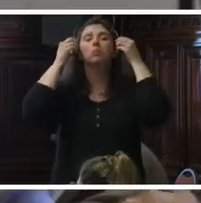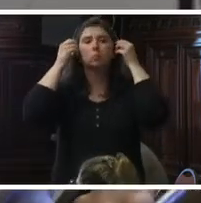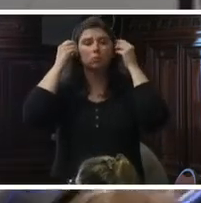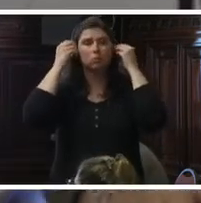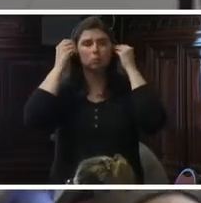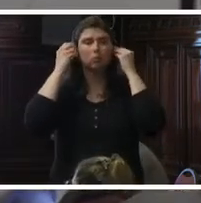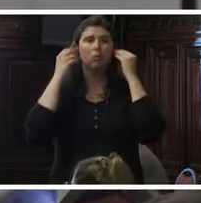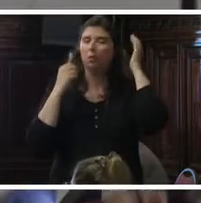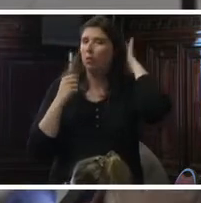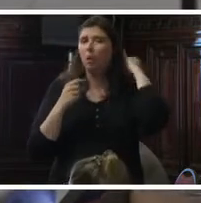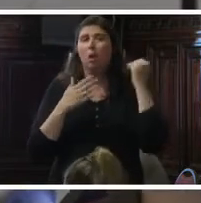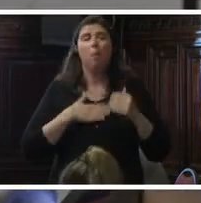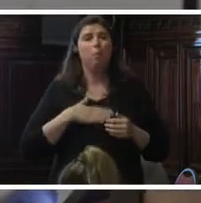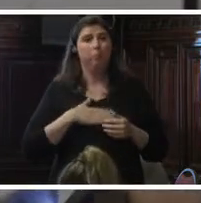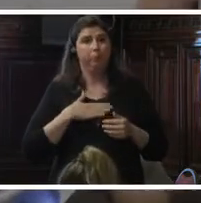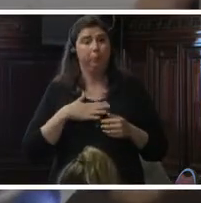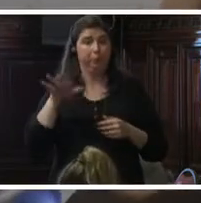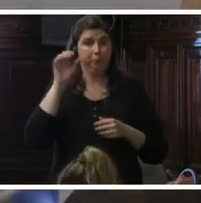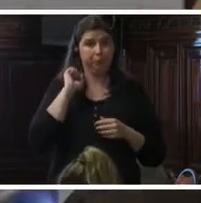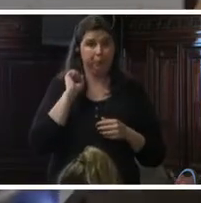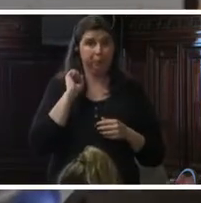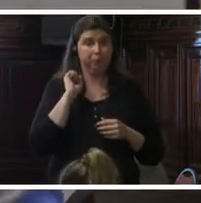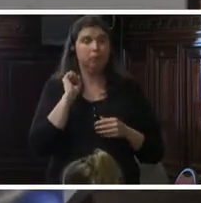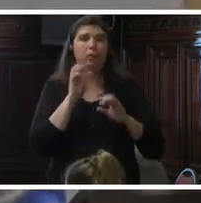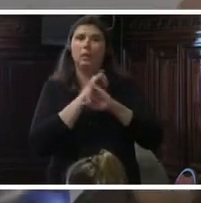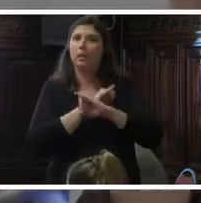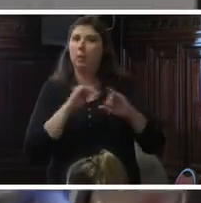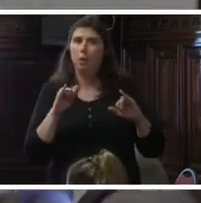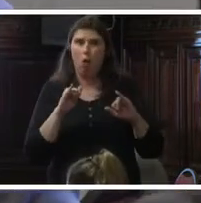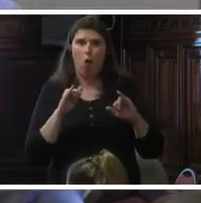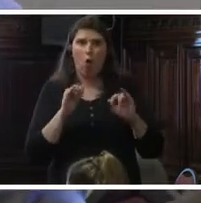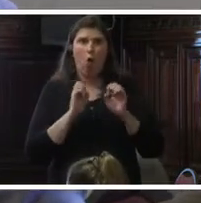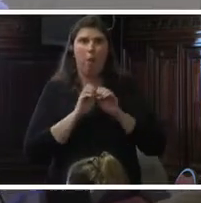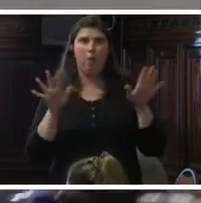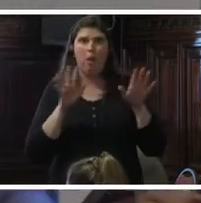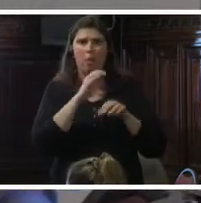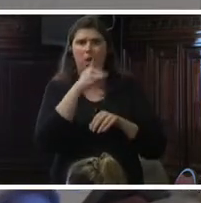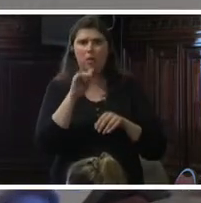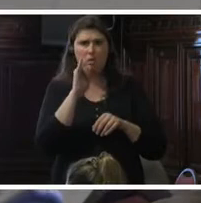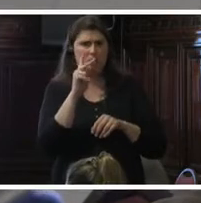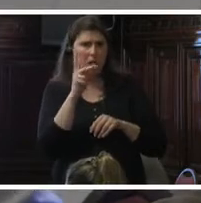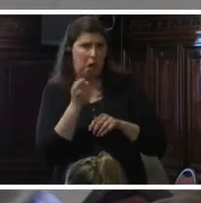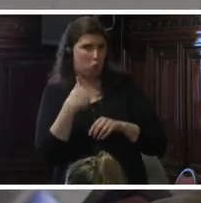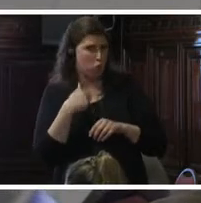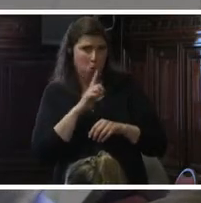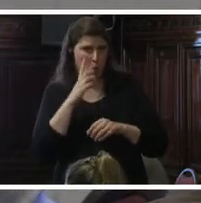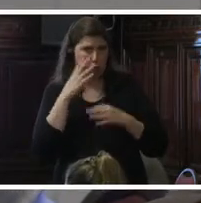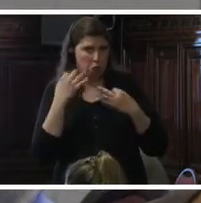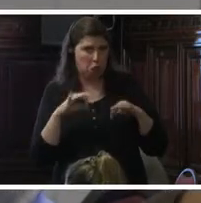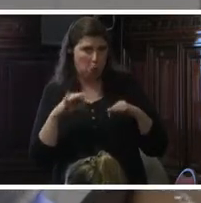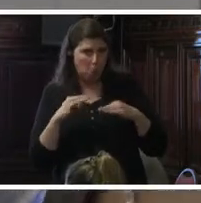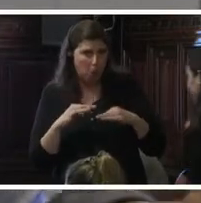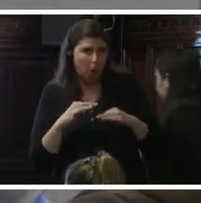Me complace oírles decir que se terminó la epidemia de Zika. Yo no estoy tan segura. ¿alguien